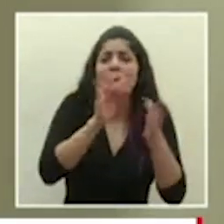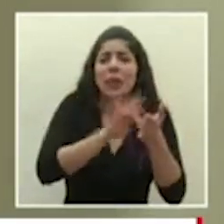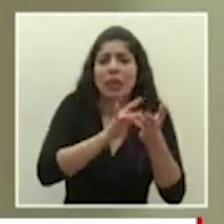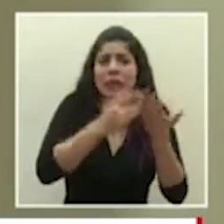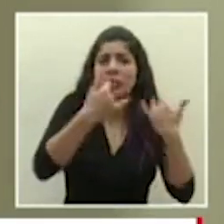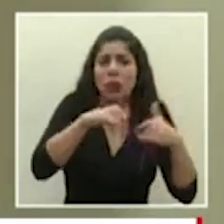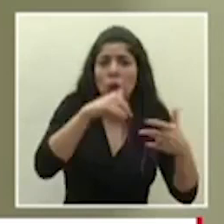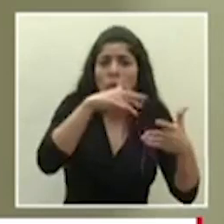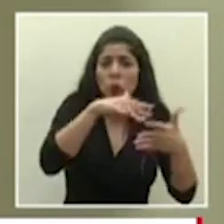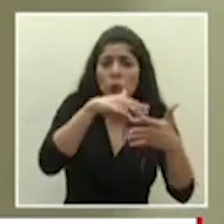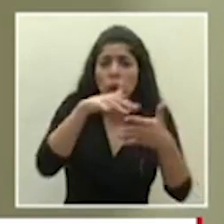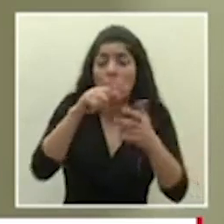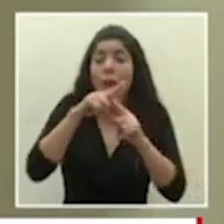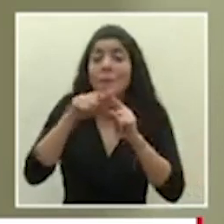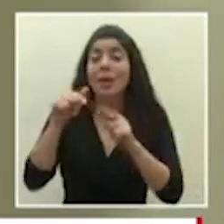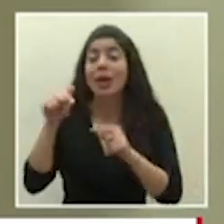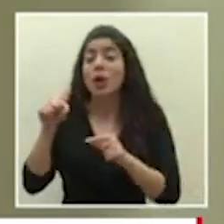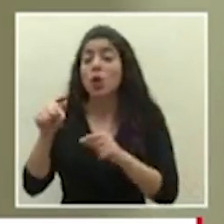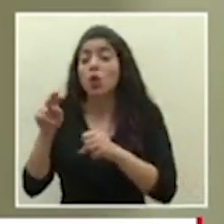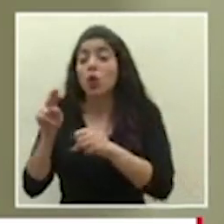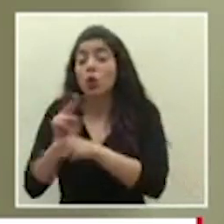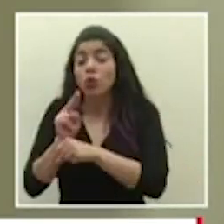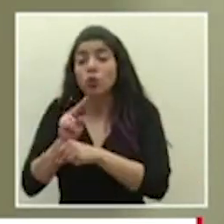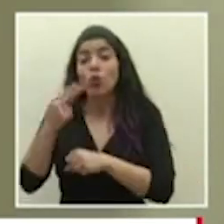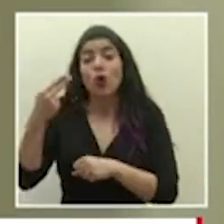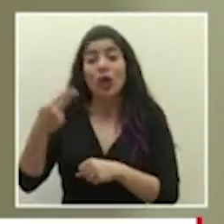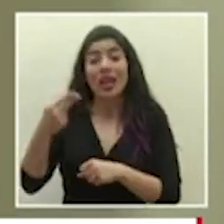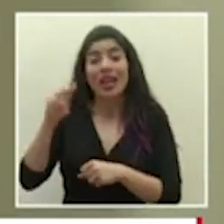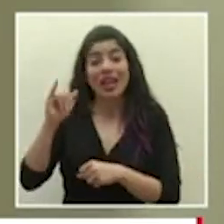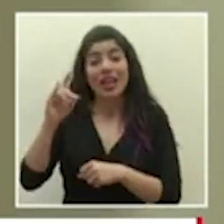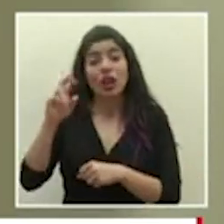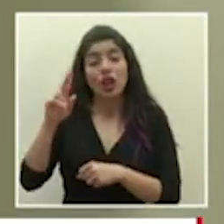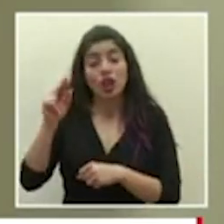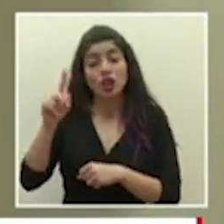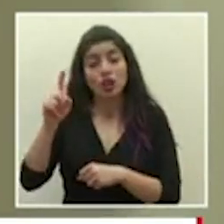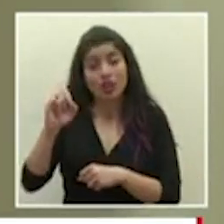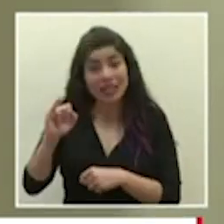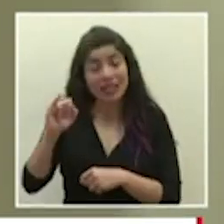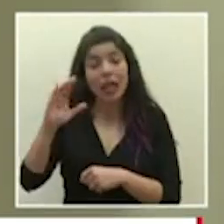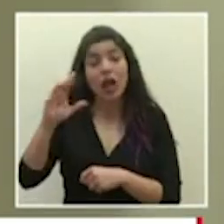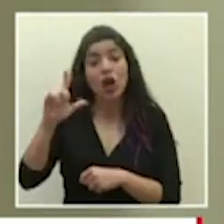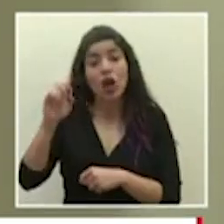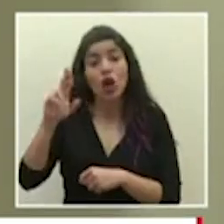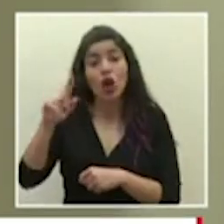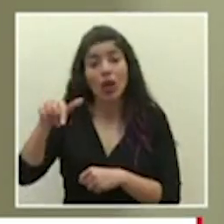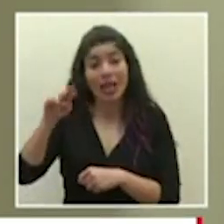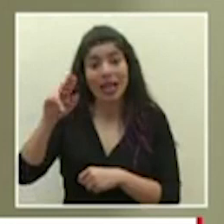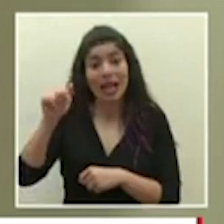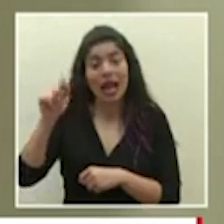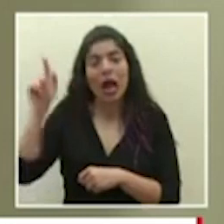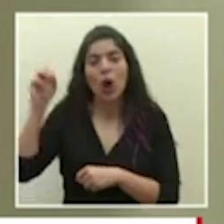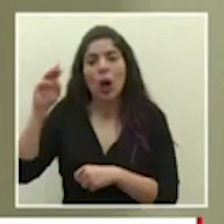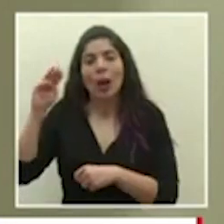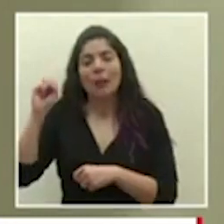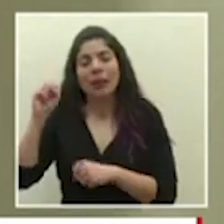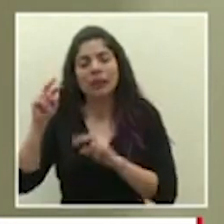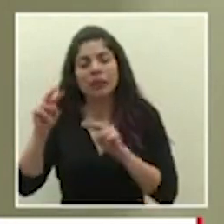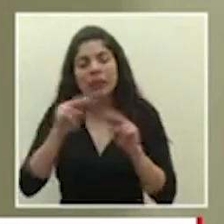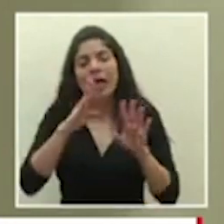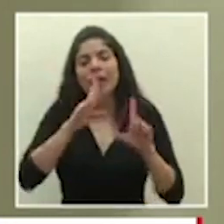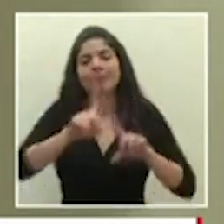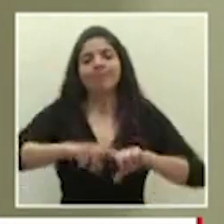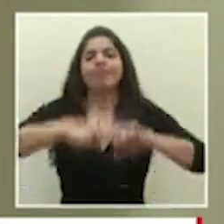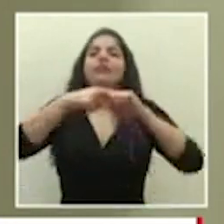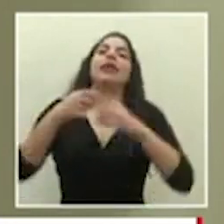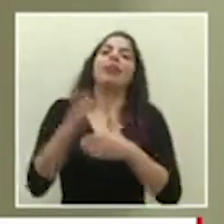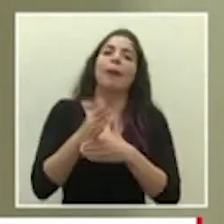pero las ramas que implicaban el uso de hidroxicloroquina se recomendó por parte de la OMS suspender de forma temporal